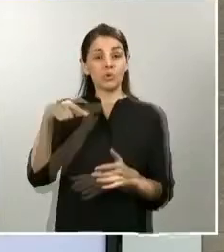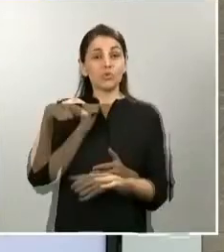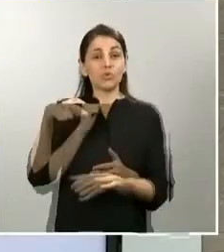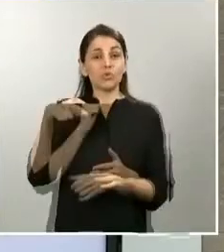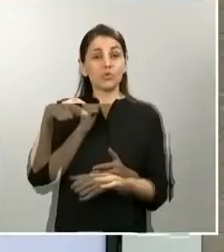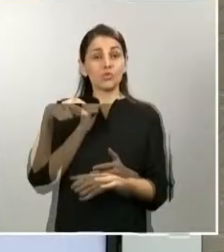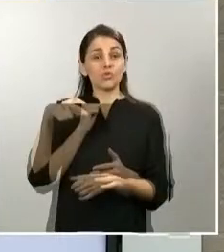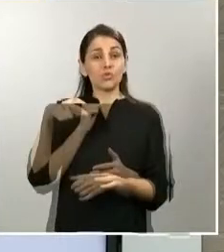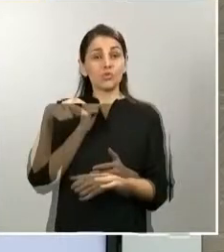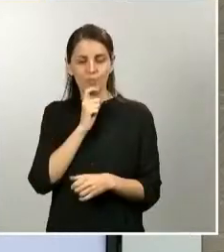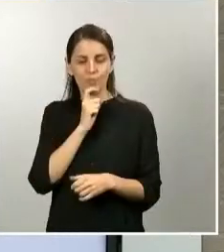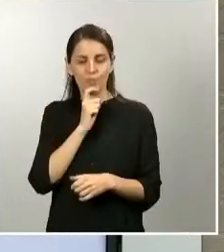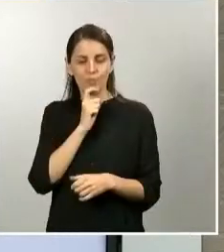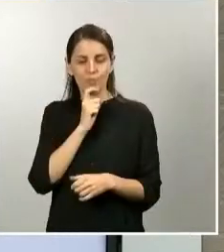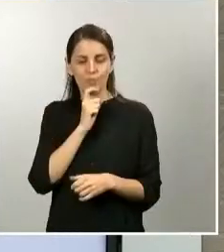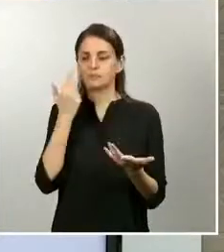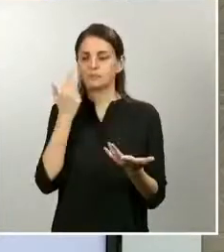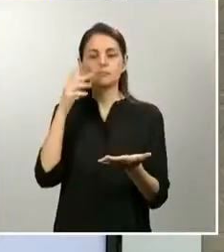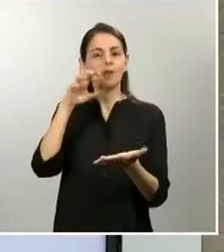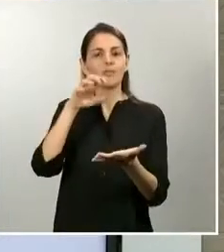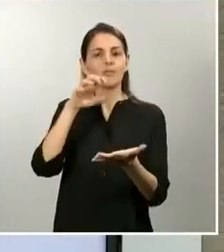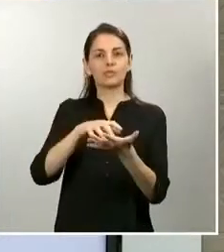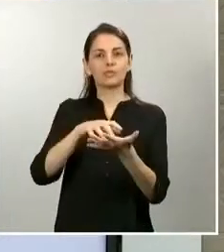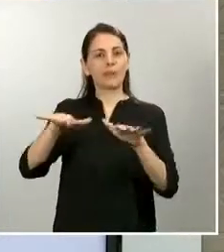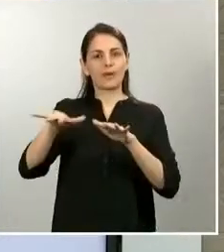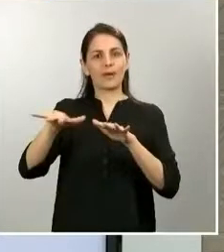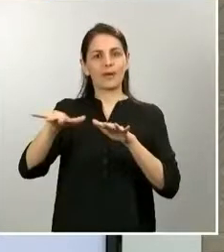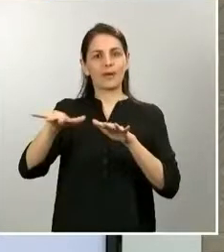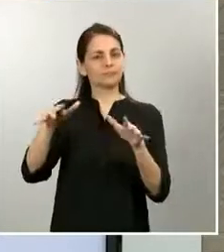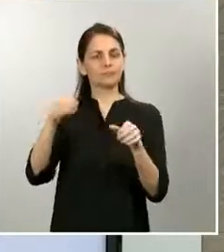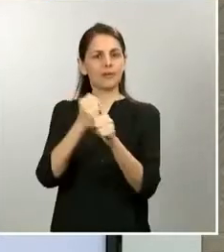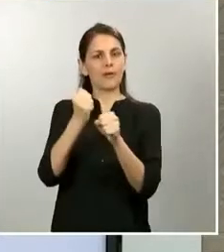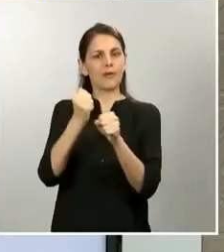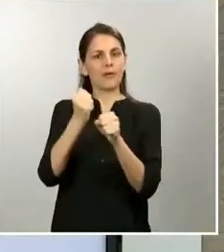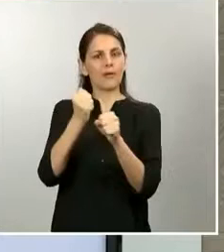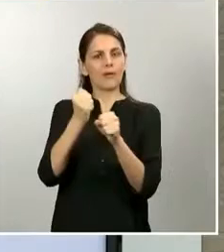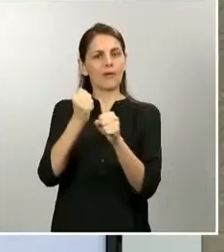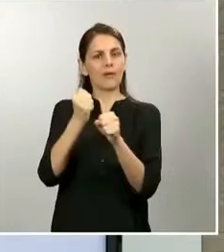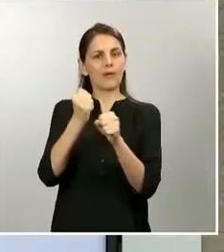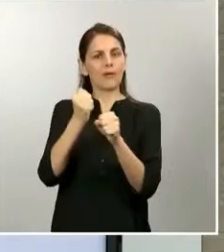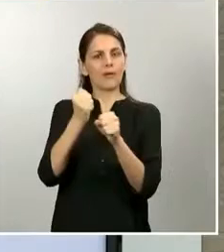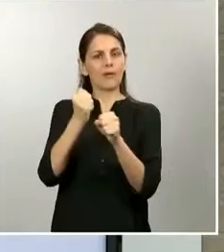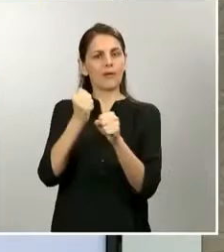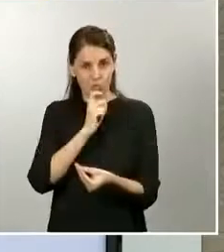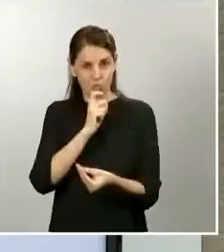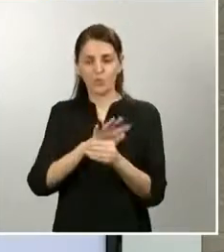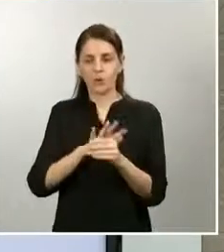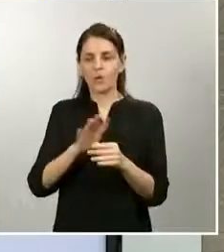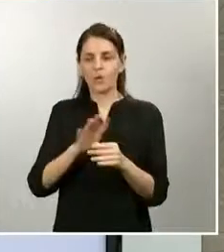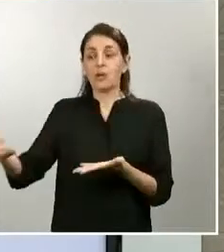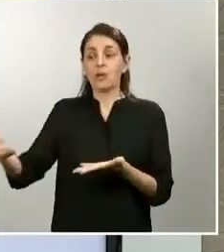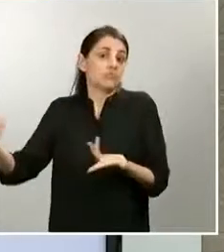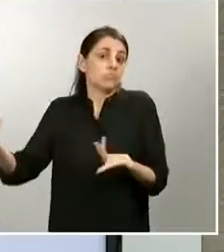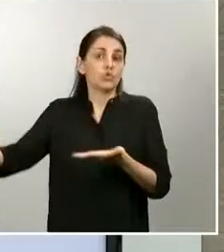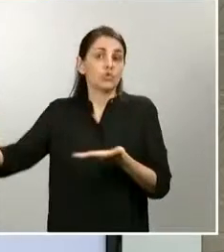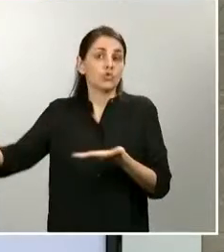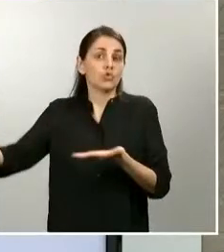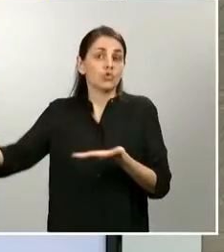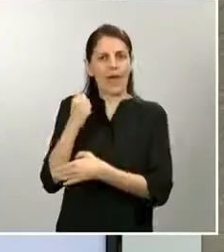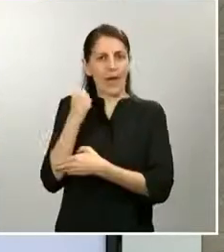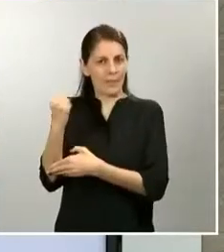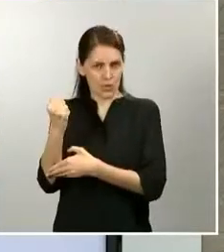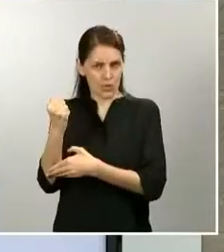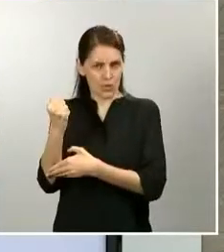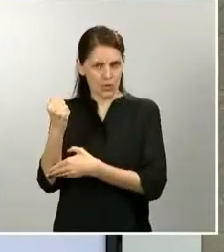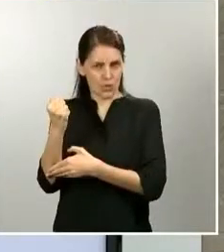Conjunto, es que nos llegan las peticiones. Las peticiones de apoyo pueden ser de muchos tipos y